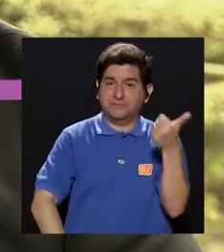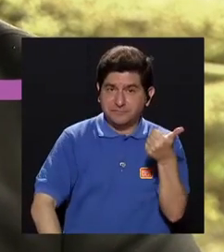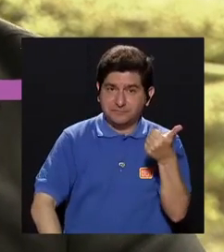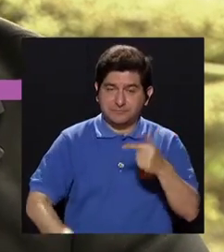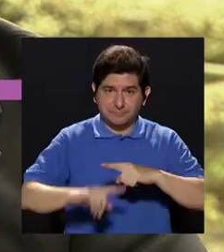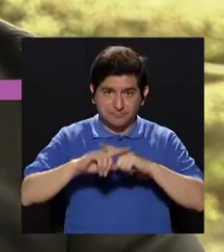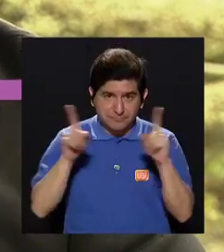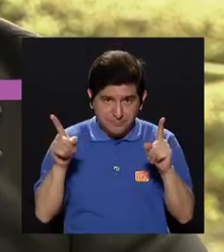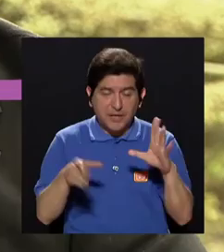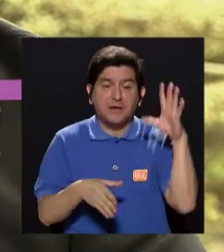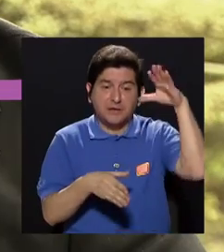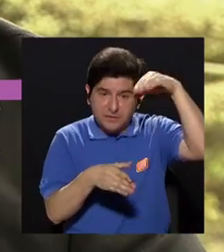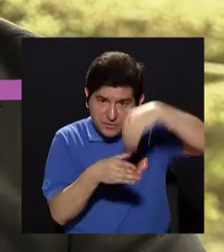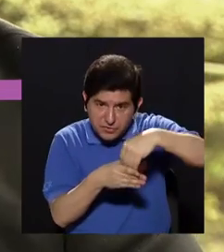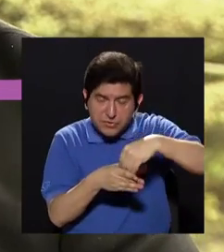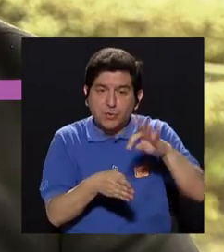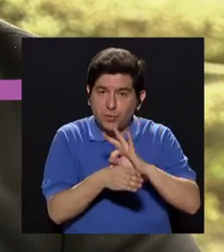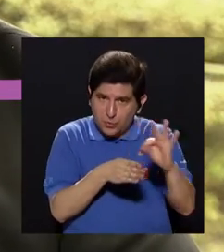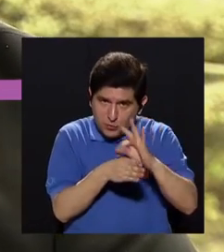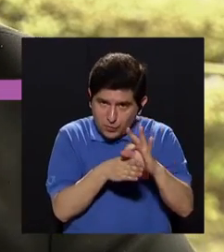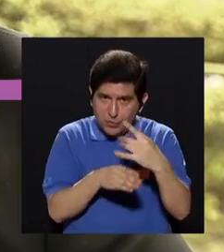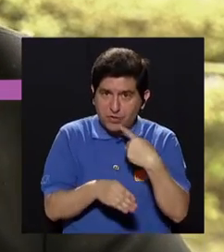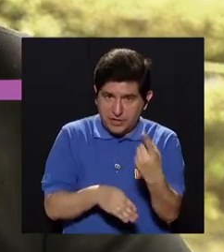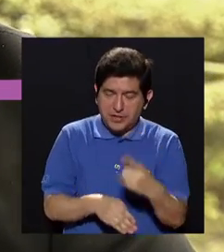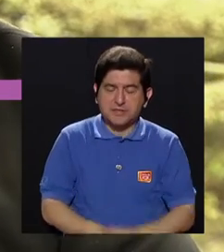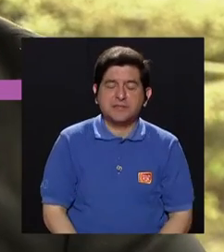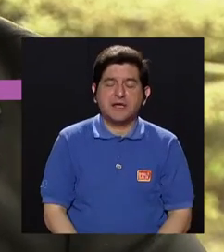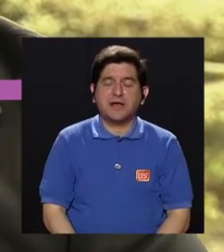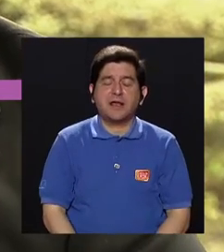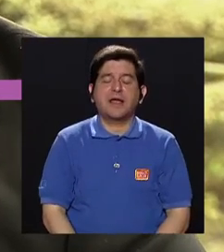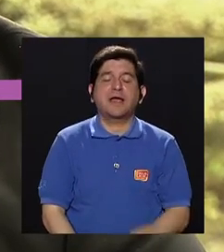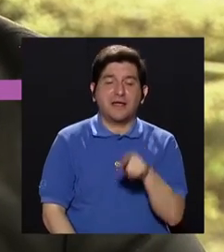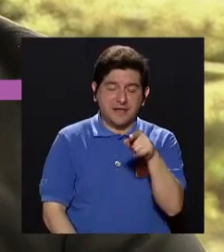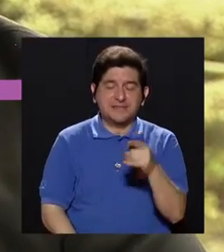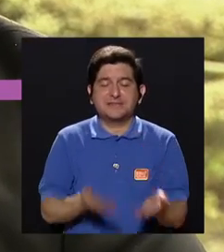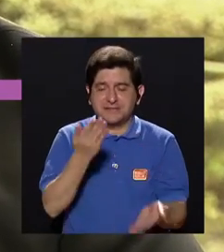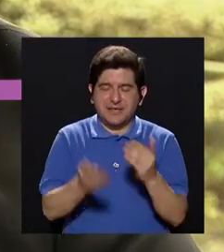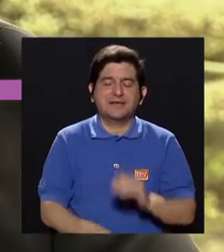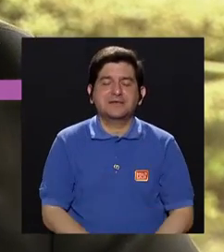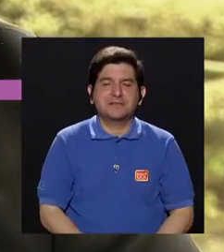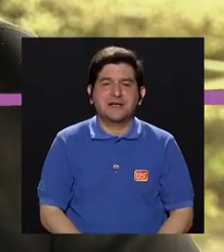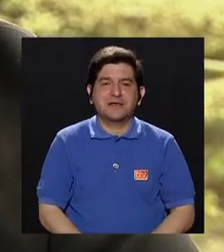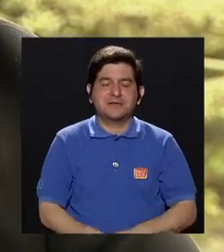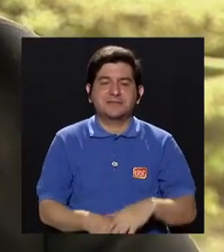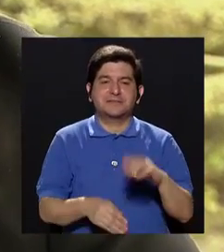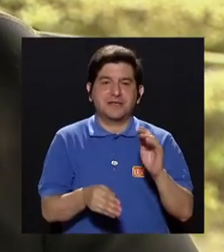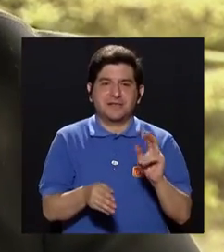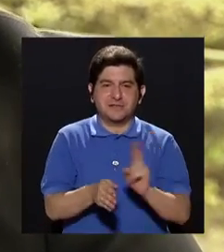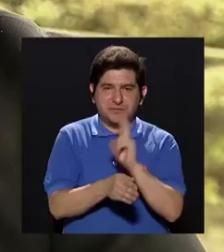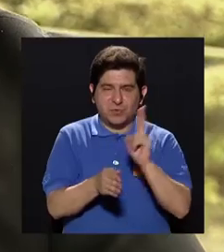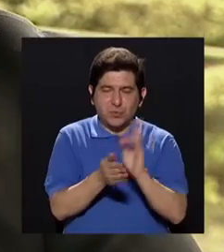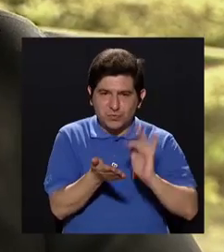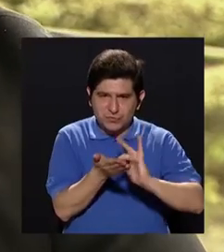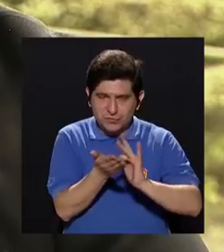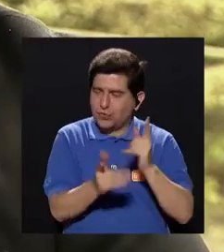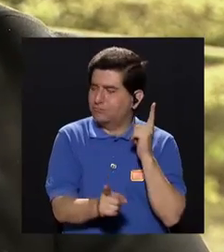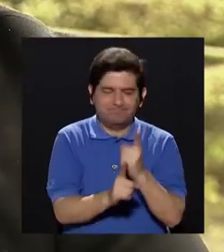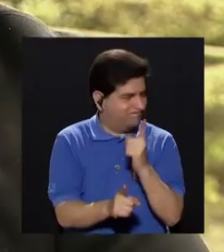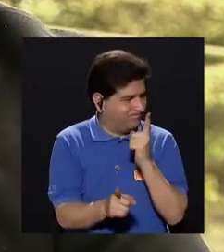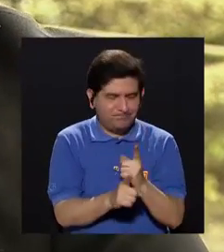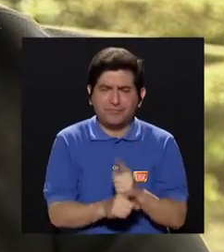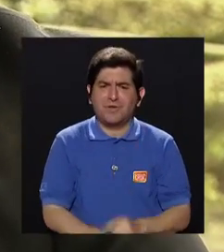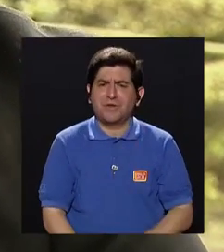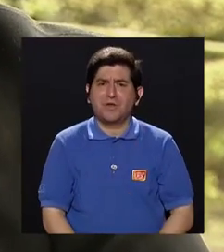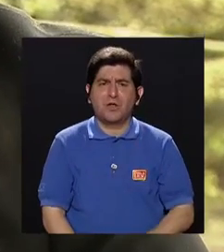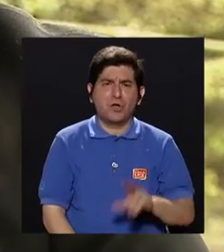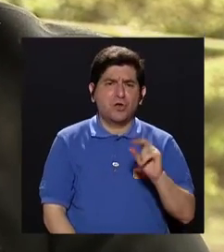ciertamente se incluyen dentro de la terapia y ya decimos es polimedicación inadecuada tal vez, porque no es necesario que tome tantos para la acidez,